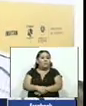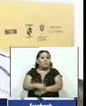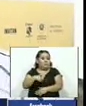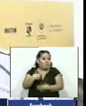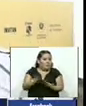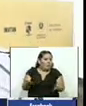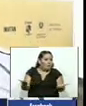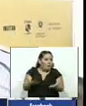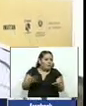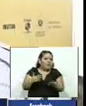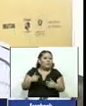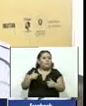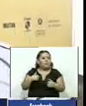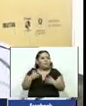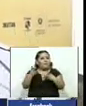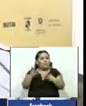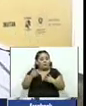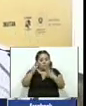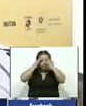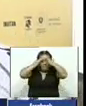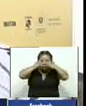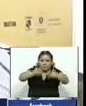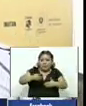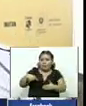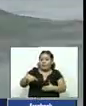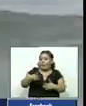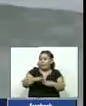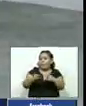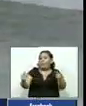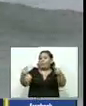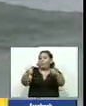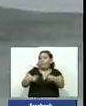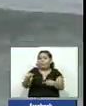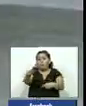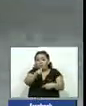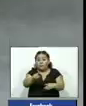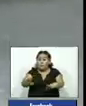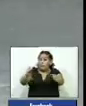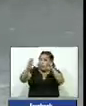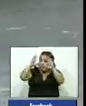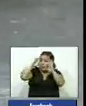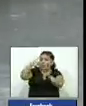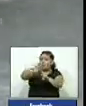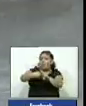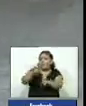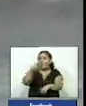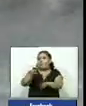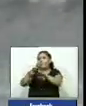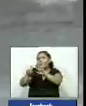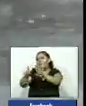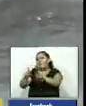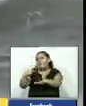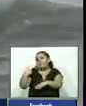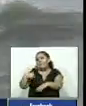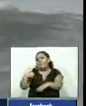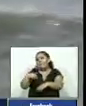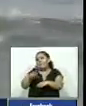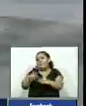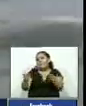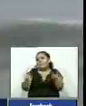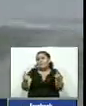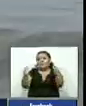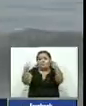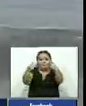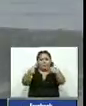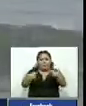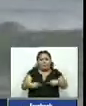lo hice la verdad que espero seguir así concentrado y llegar a la final así que pendientes en este sábado 16 de noviembre porque se van a disputar